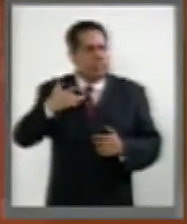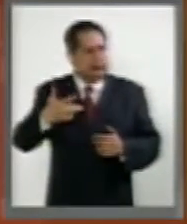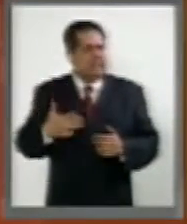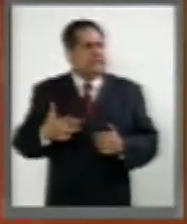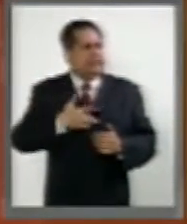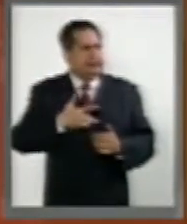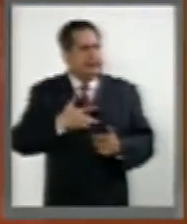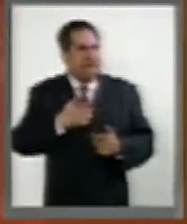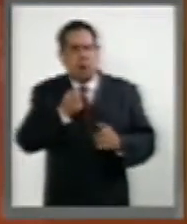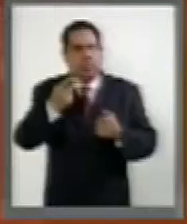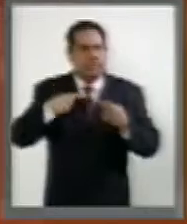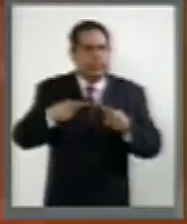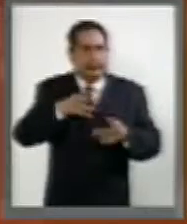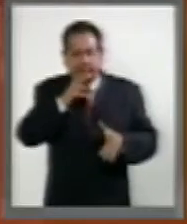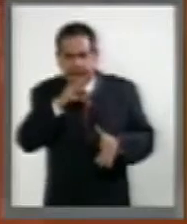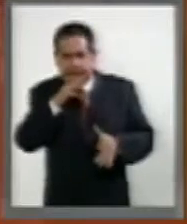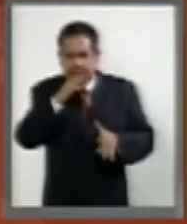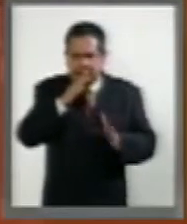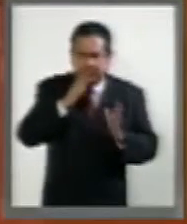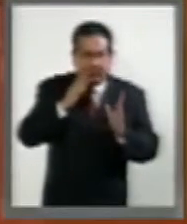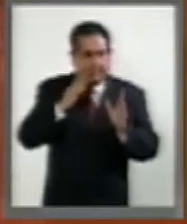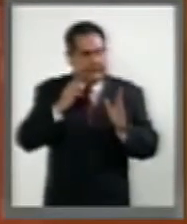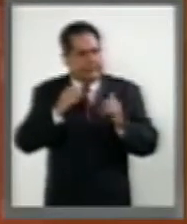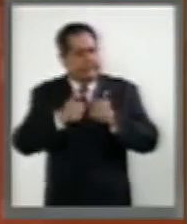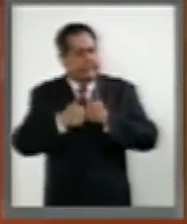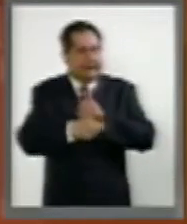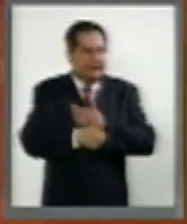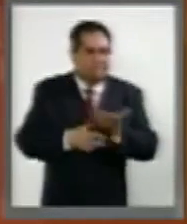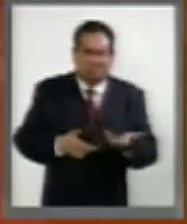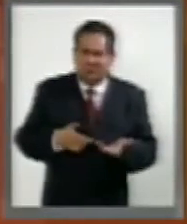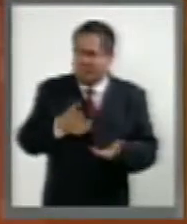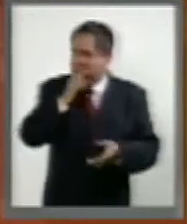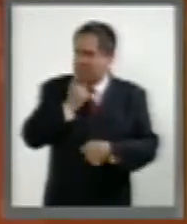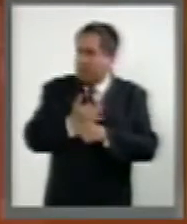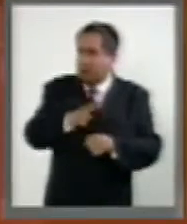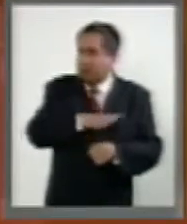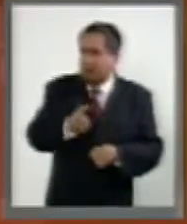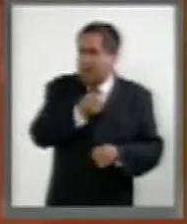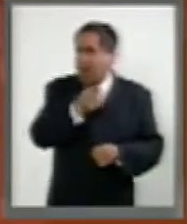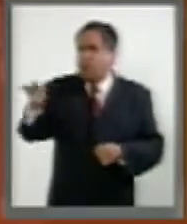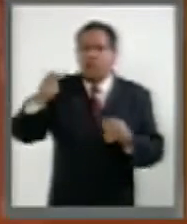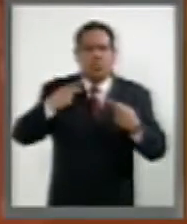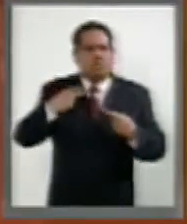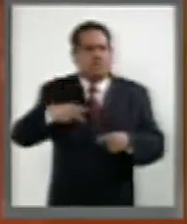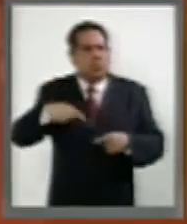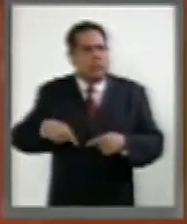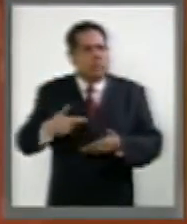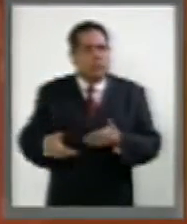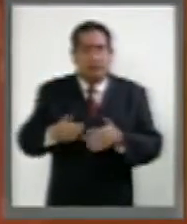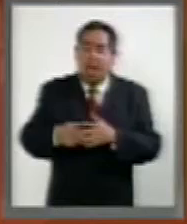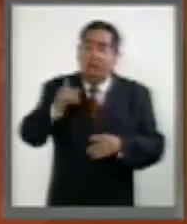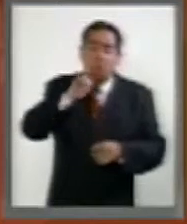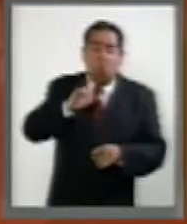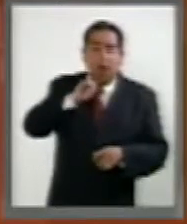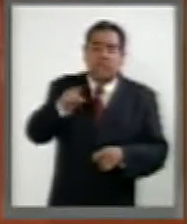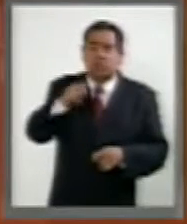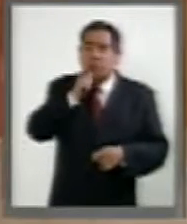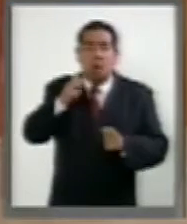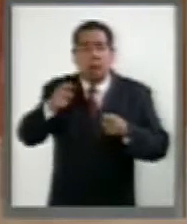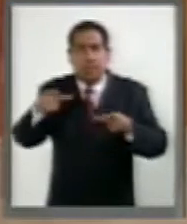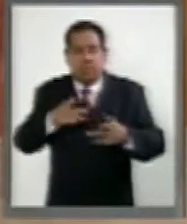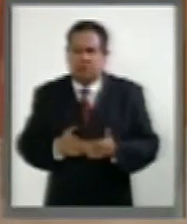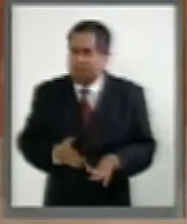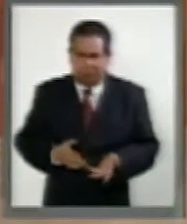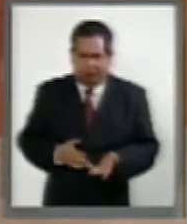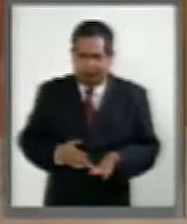que están encerradas. No puedo creer que todavía en el siglo XXI haya personas que digan que las mujeres no están preparadas.